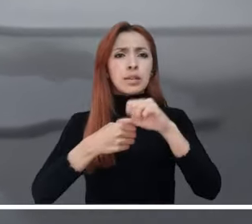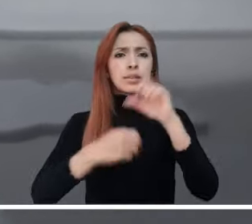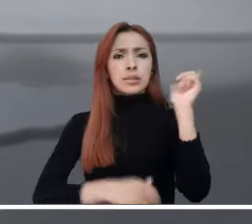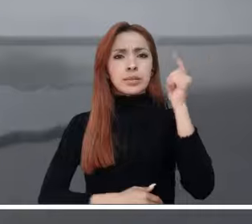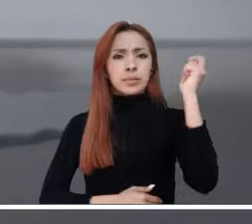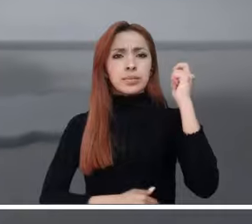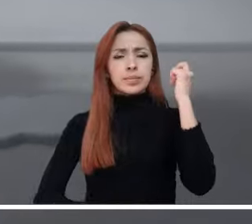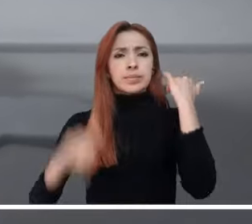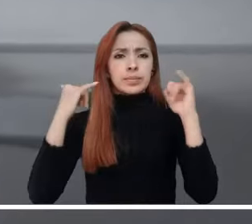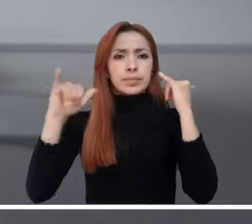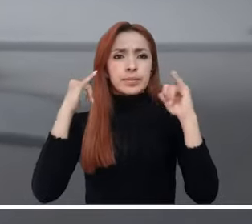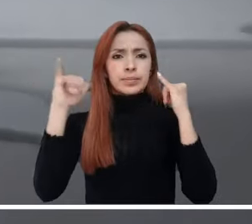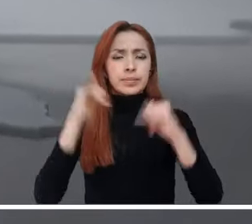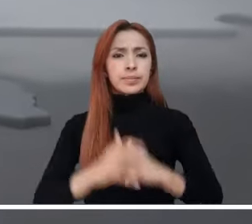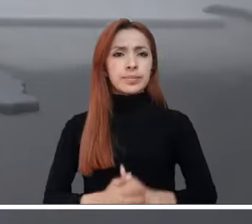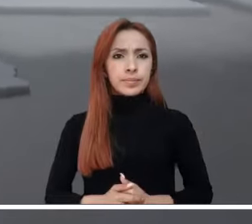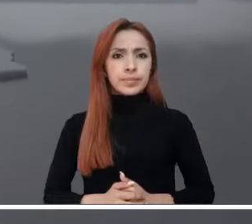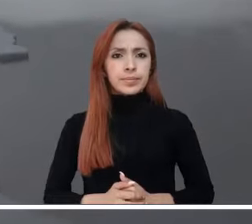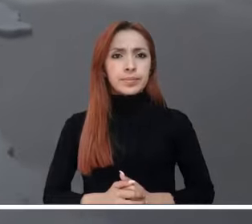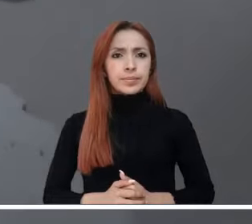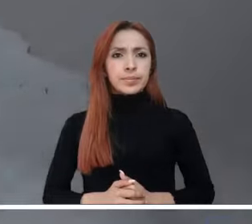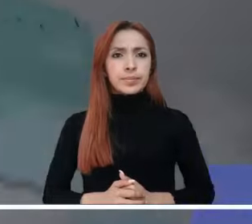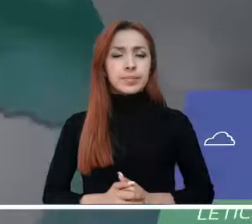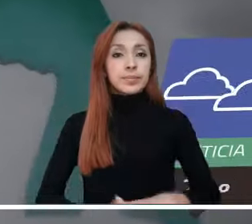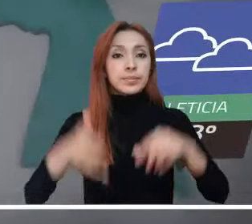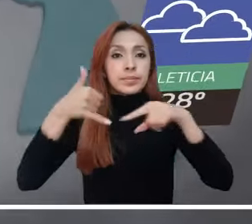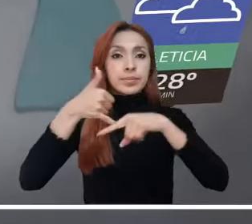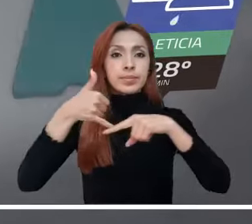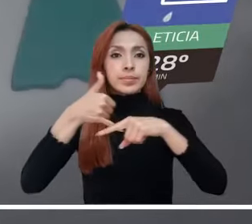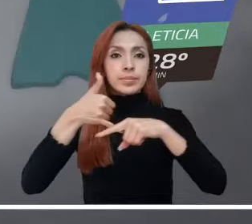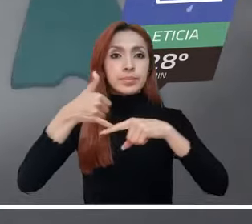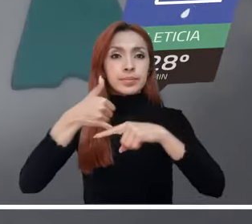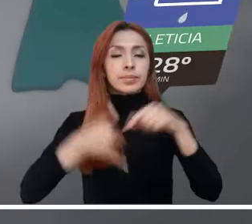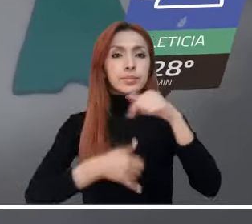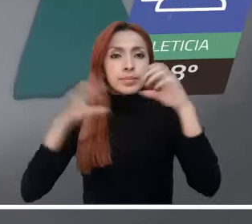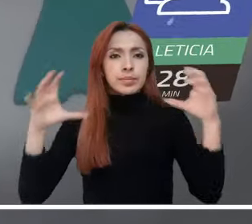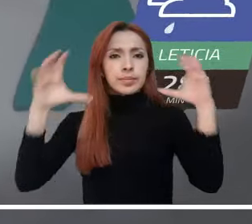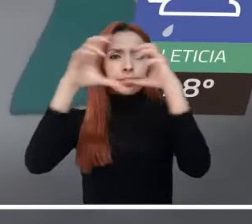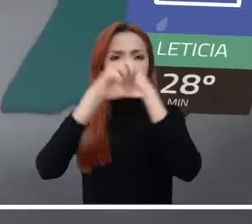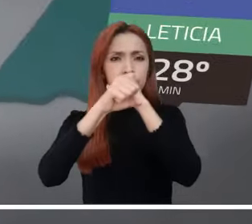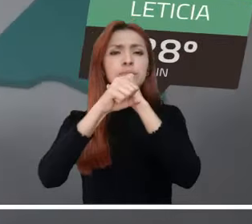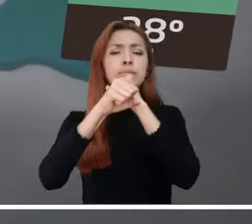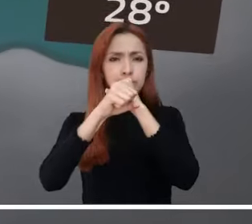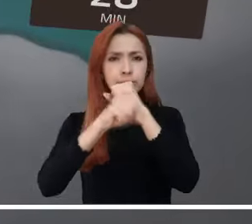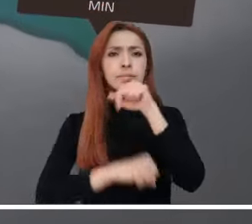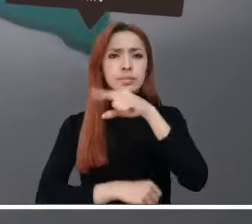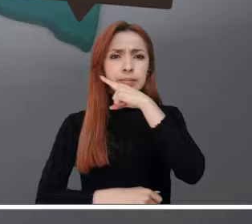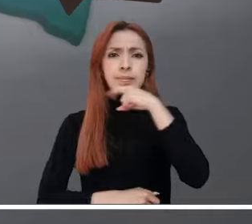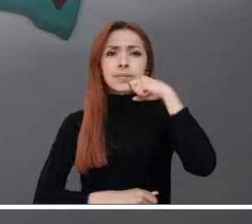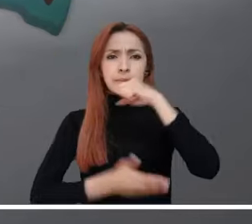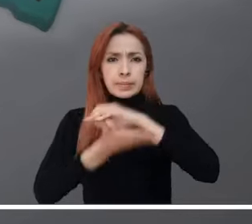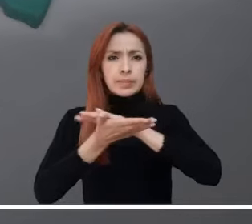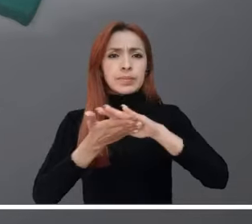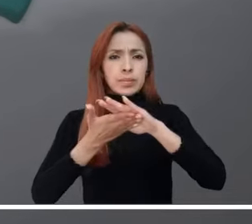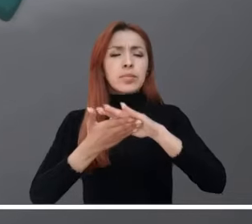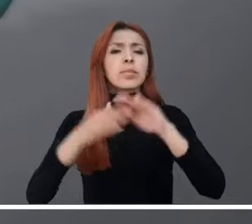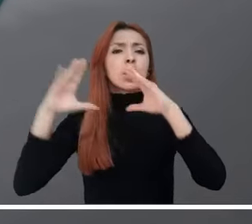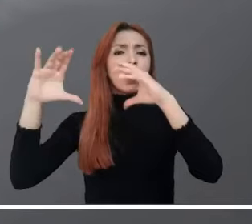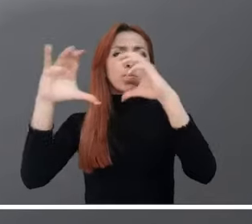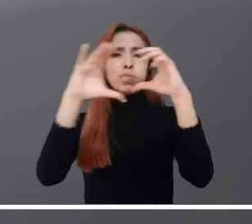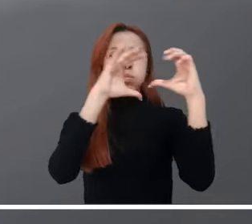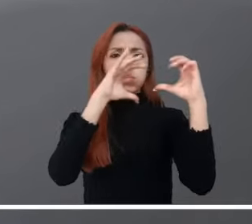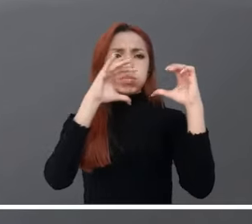Meta y Cazanari. La región de la Amazonía experimentará una noche con predominio del tiempo